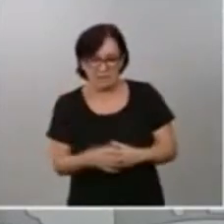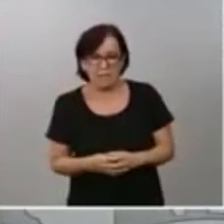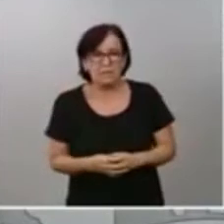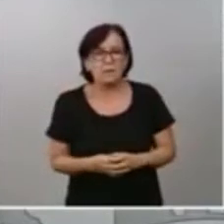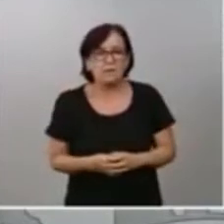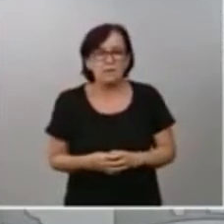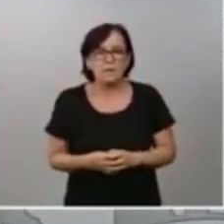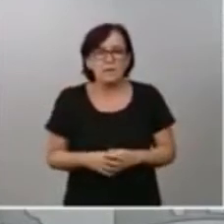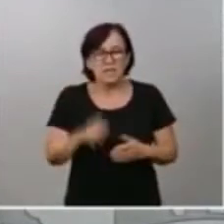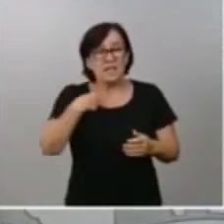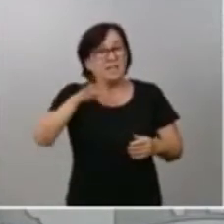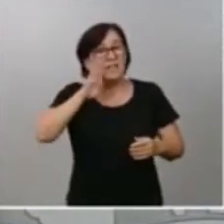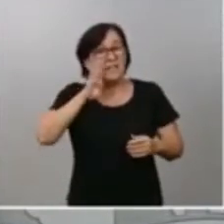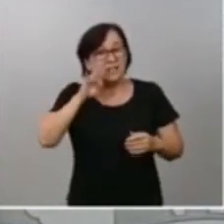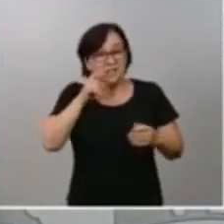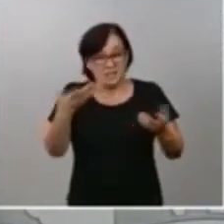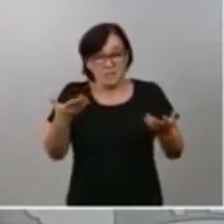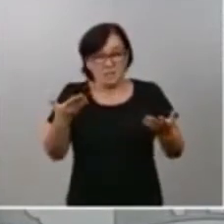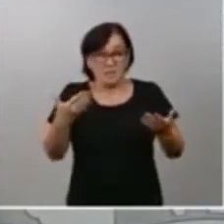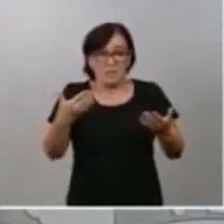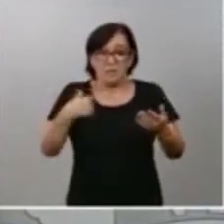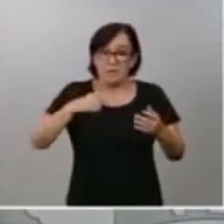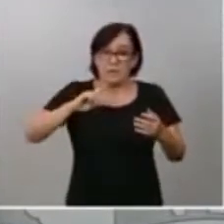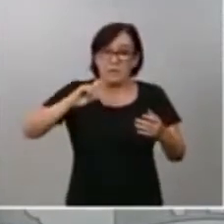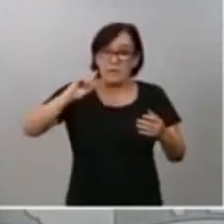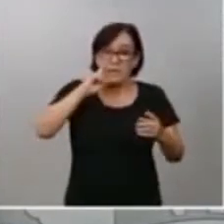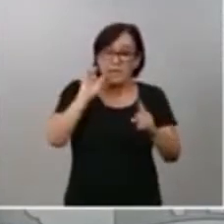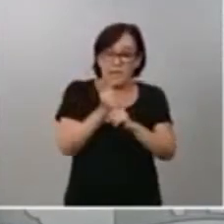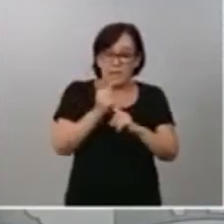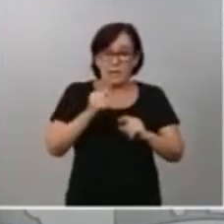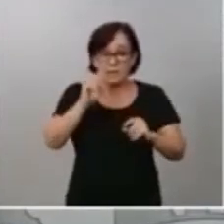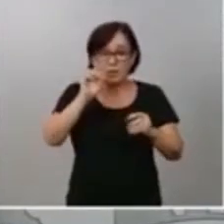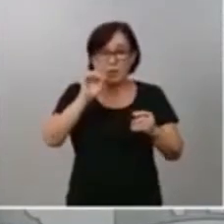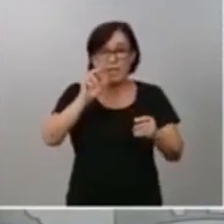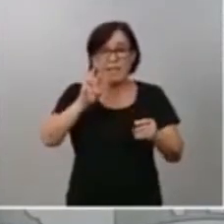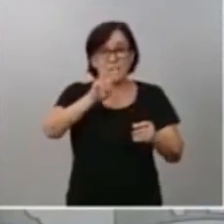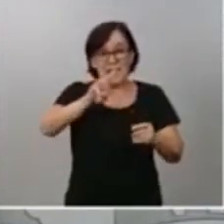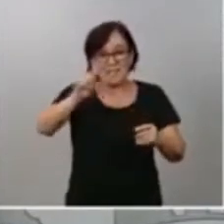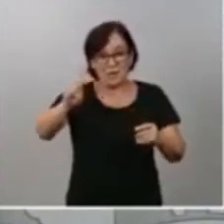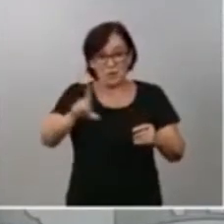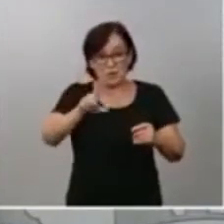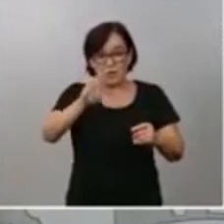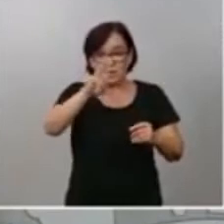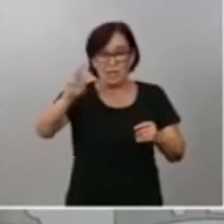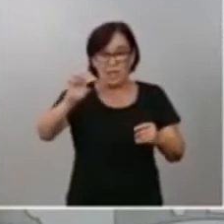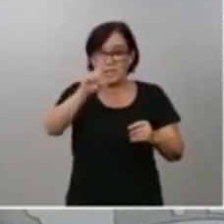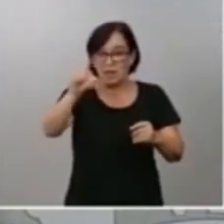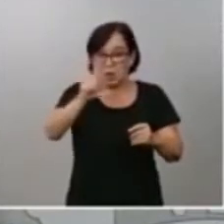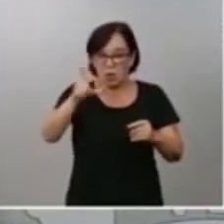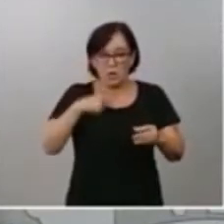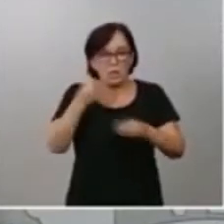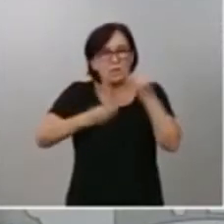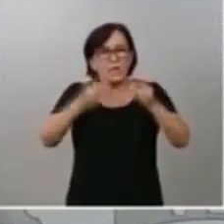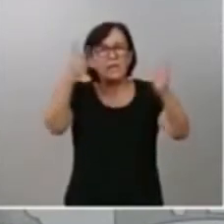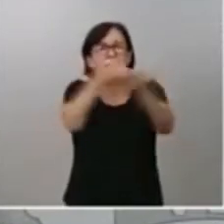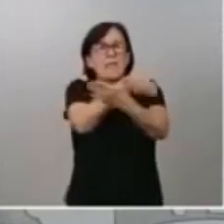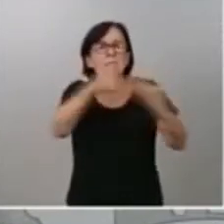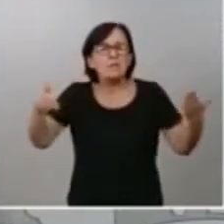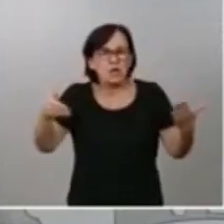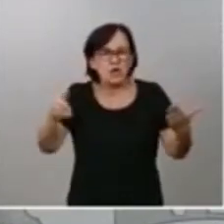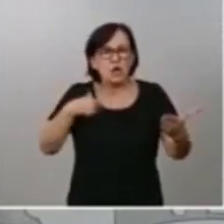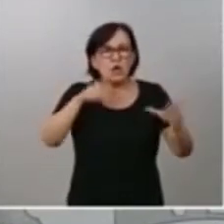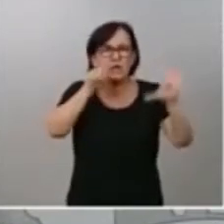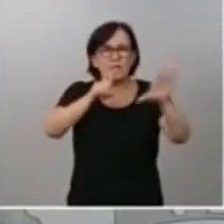decía antes, en términos de diagnóstico, a fecha del 30 de julio se han realizado en nuestro país 7.064